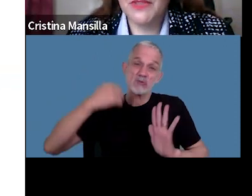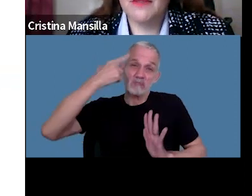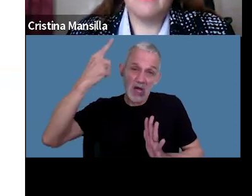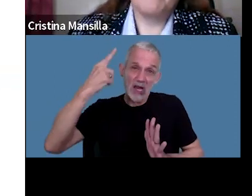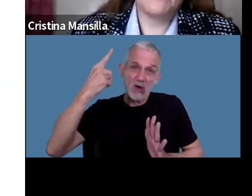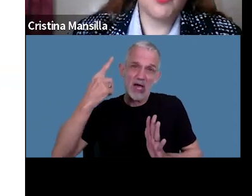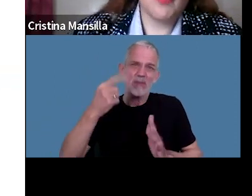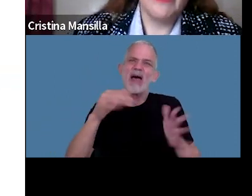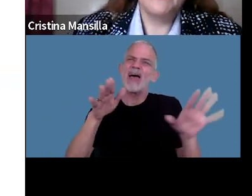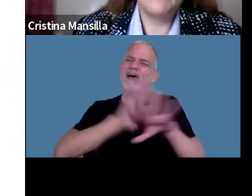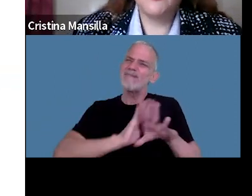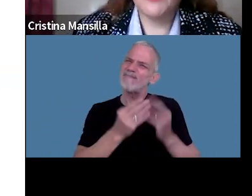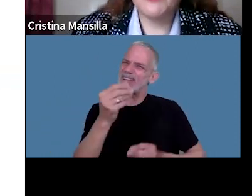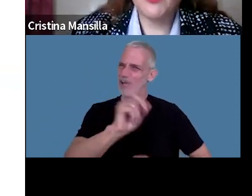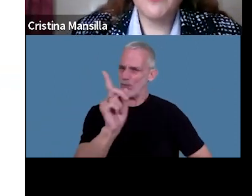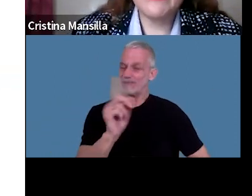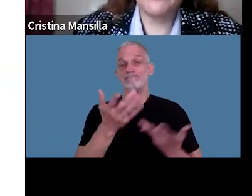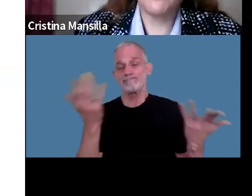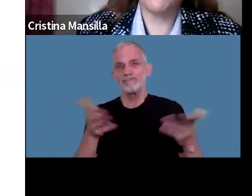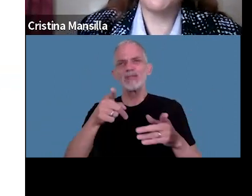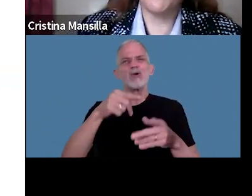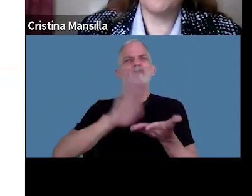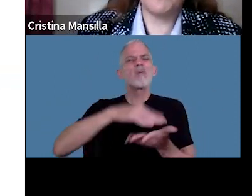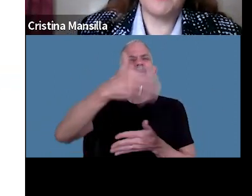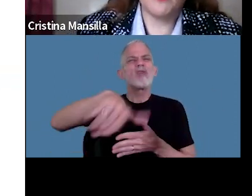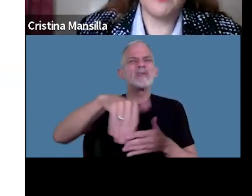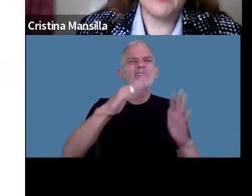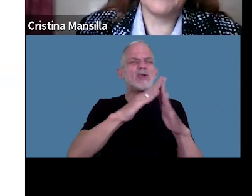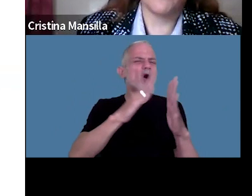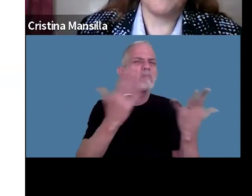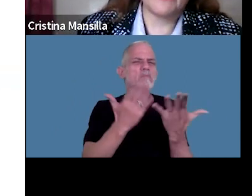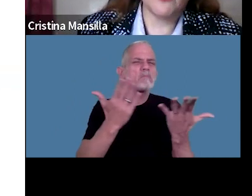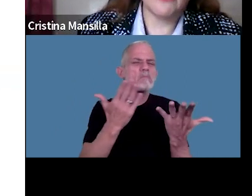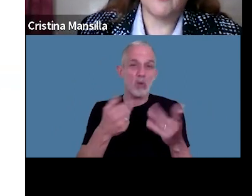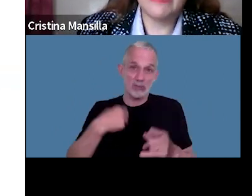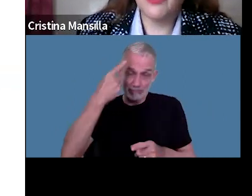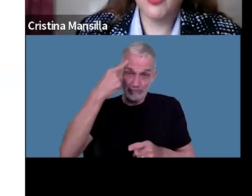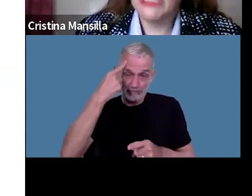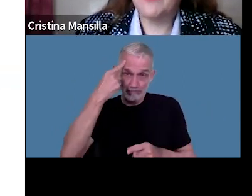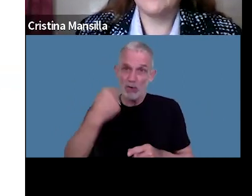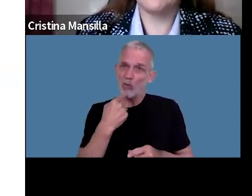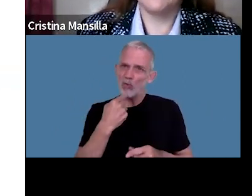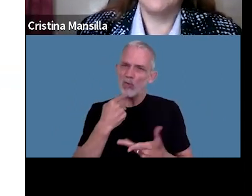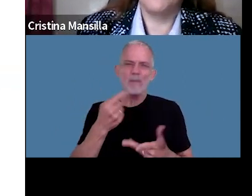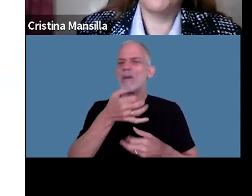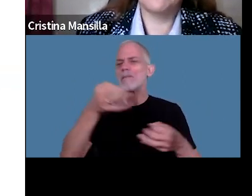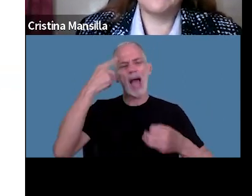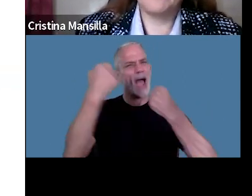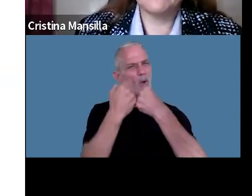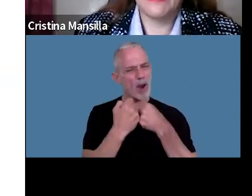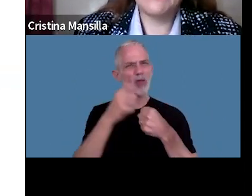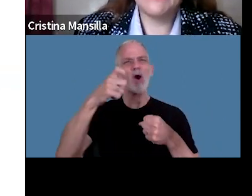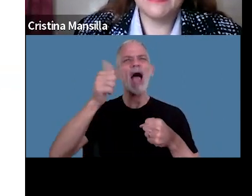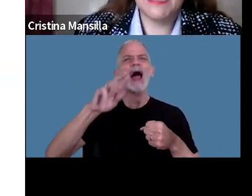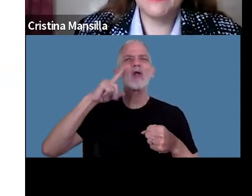sería un vicio presumo y con respecto al domicilio constituido fui mi pregunta y comparto con carolina totalmente porque